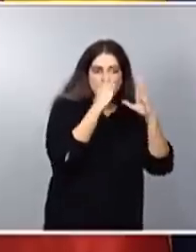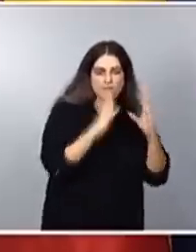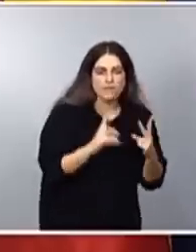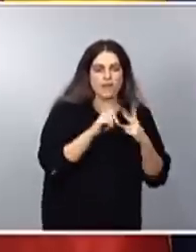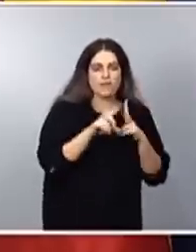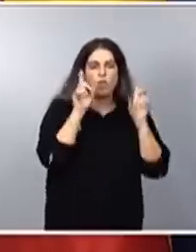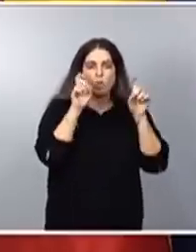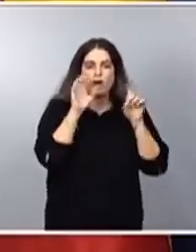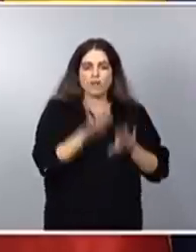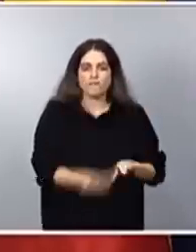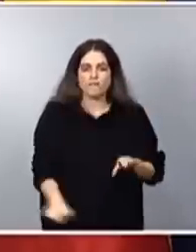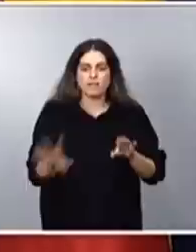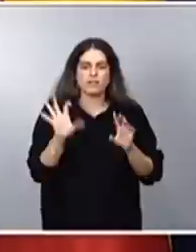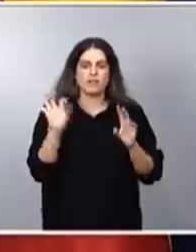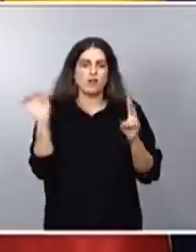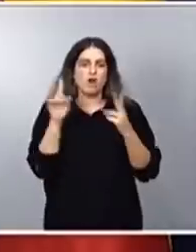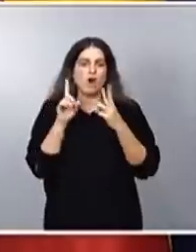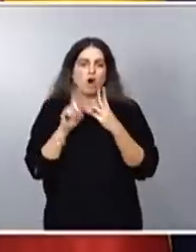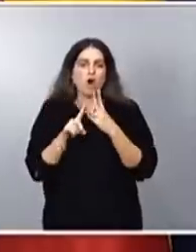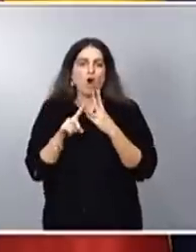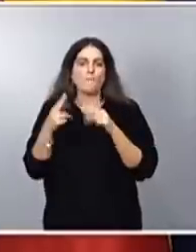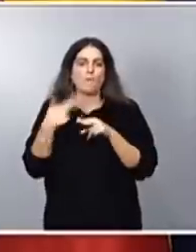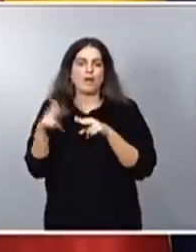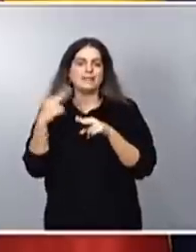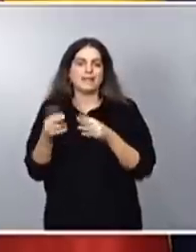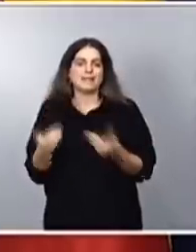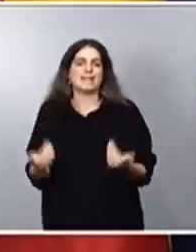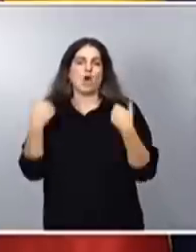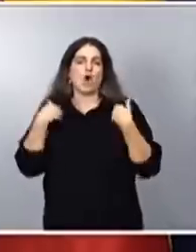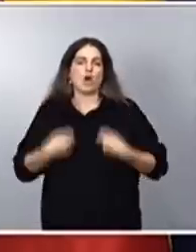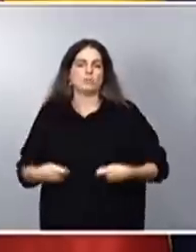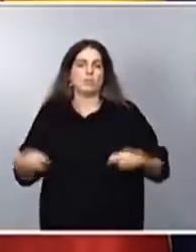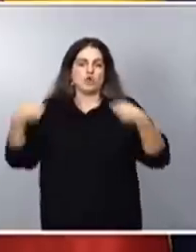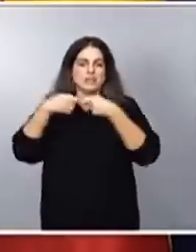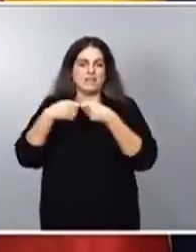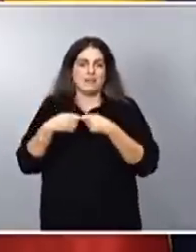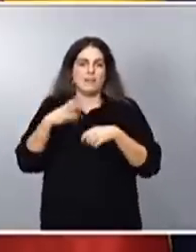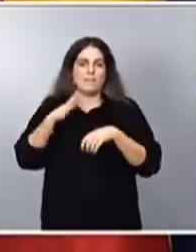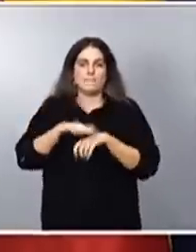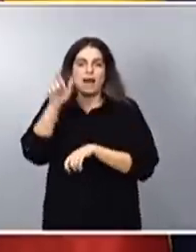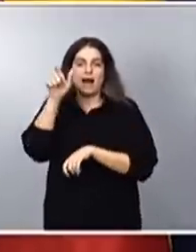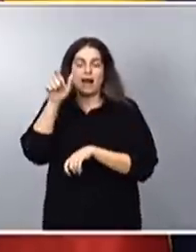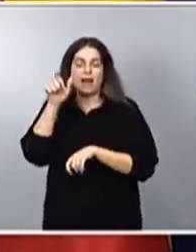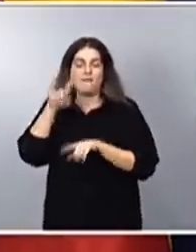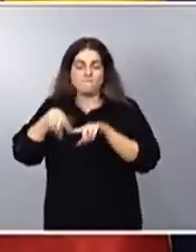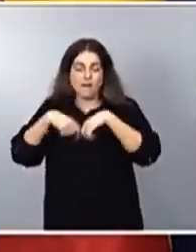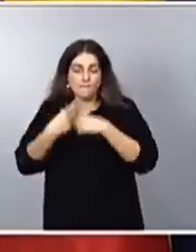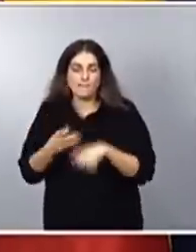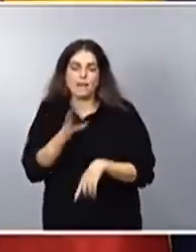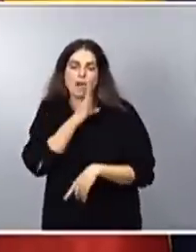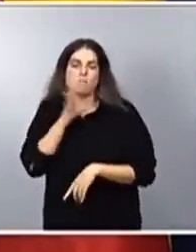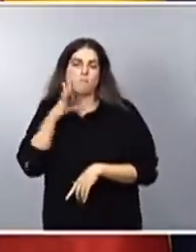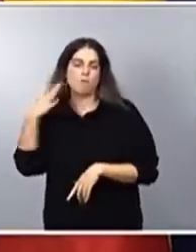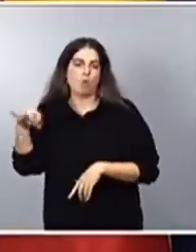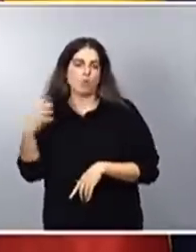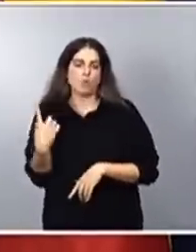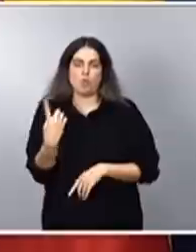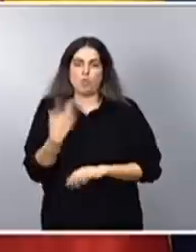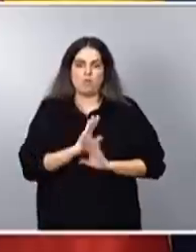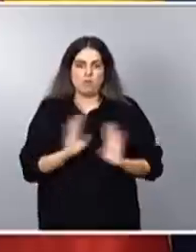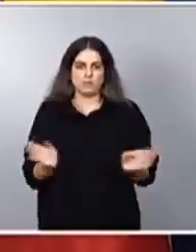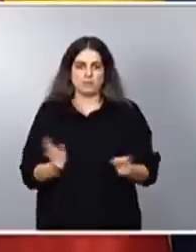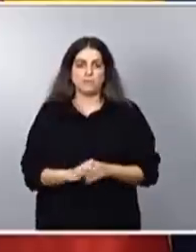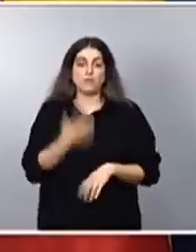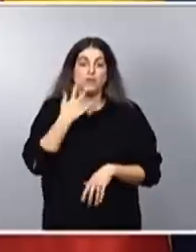de corresponsabilidad para las familias monomarentales. Como decía, en esta equiparación de derechos de las familias